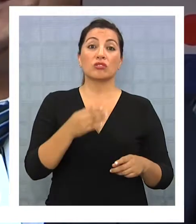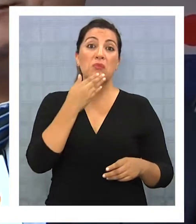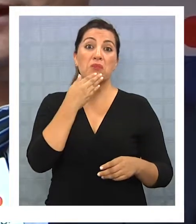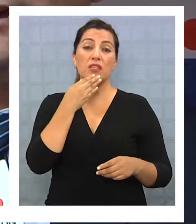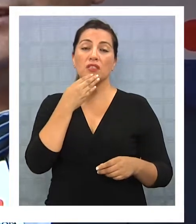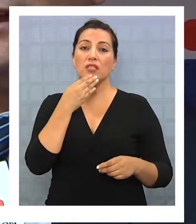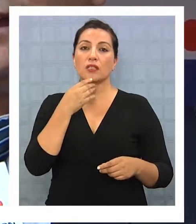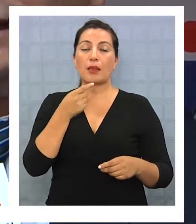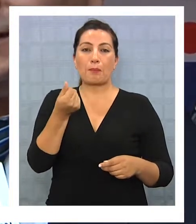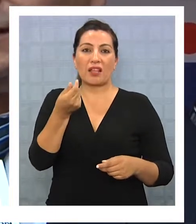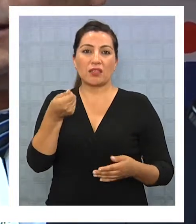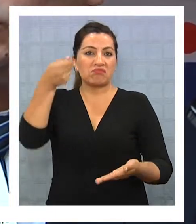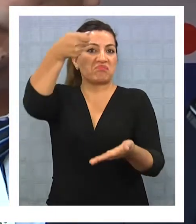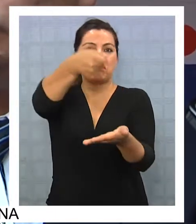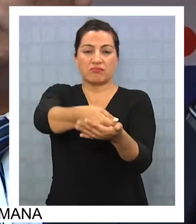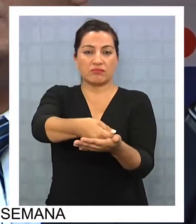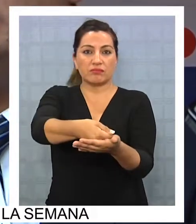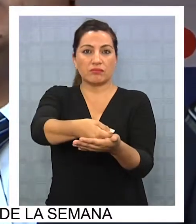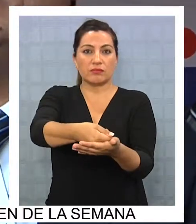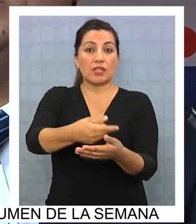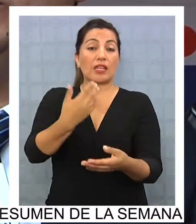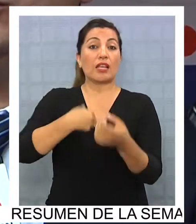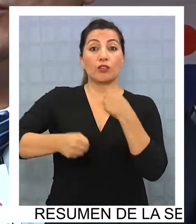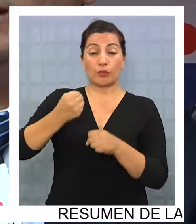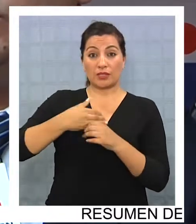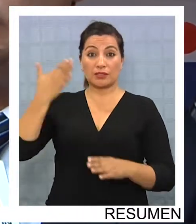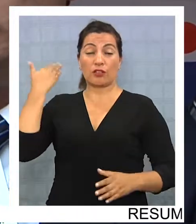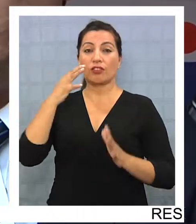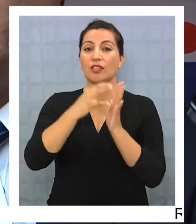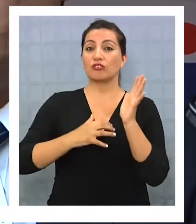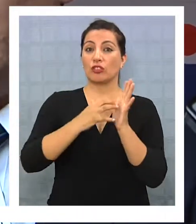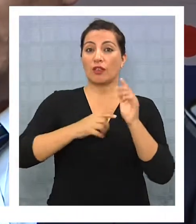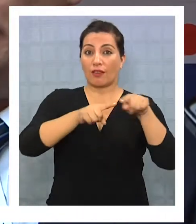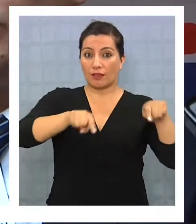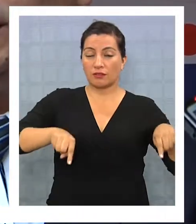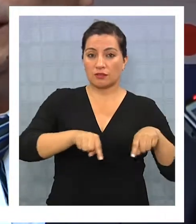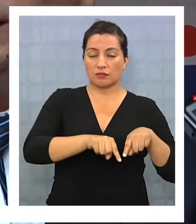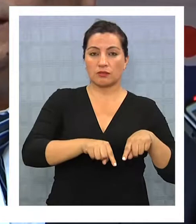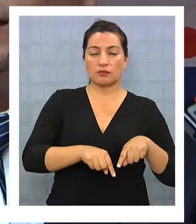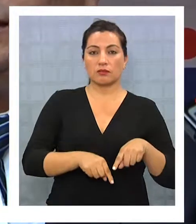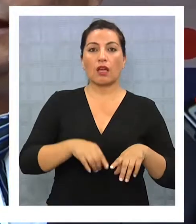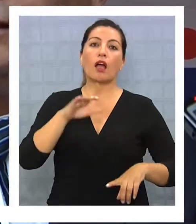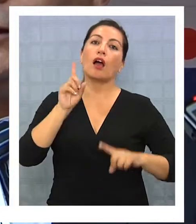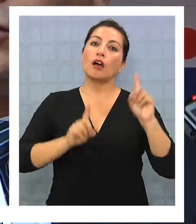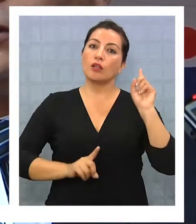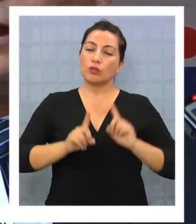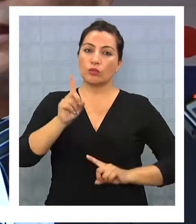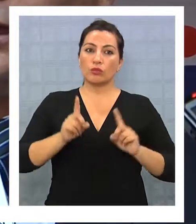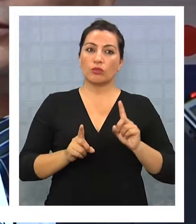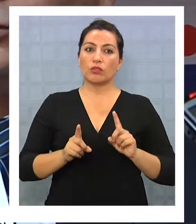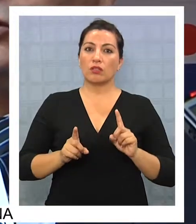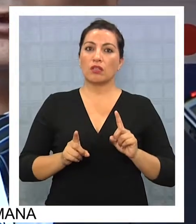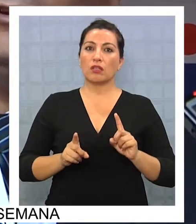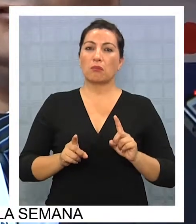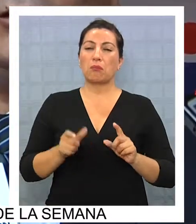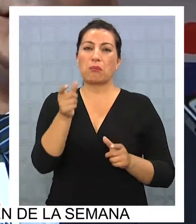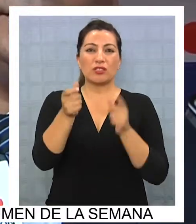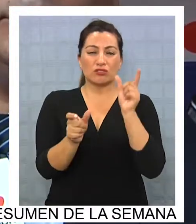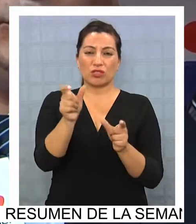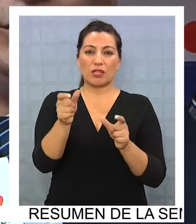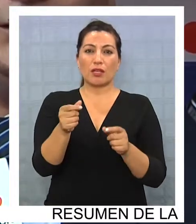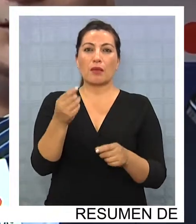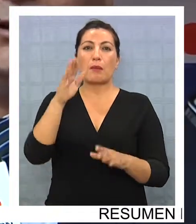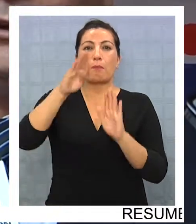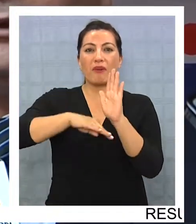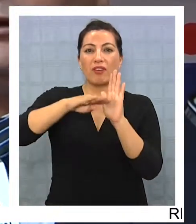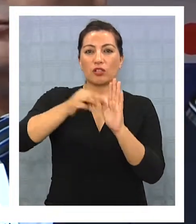% que se paga vía cash, que es un sistema que implementó el año anterior la tesorería, y que tiene que ver con aquellas devoluciones inferiores